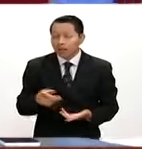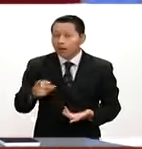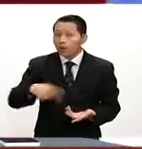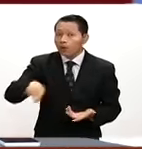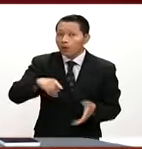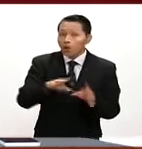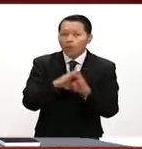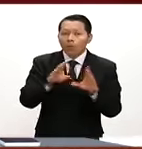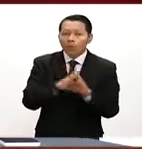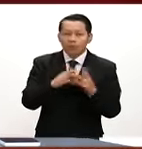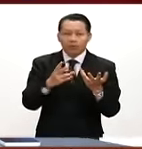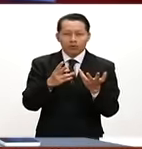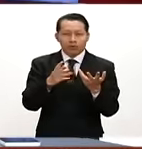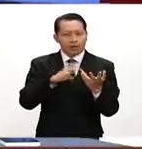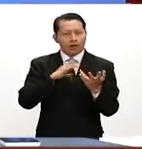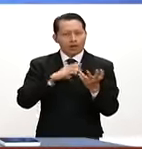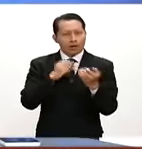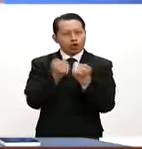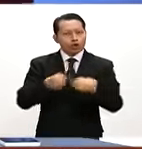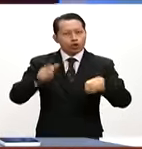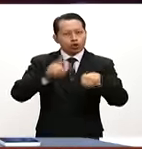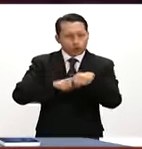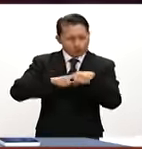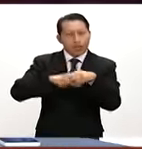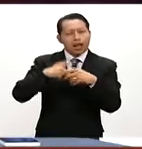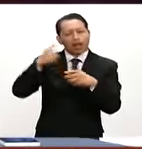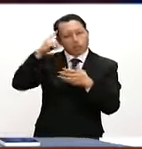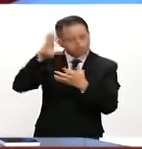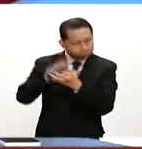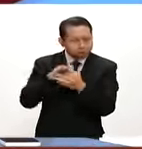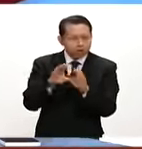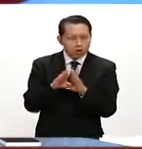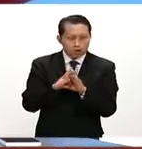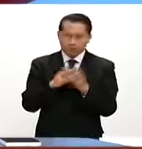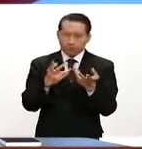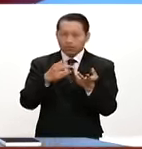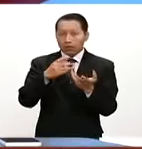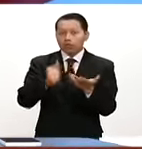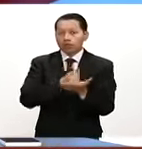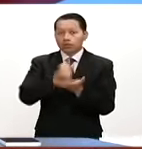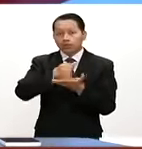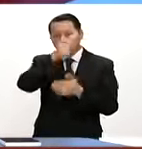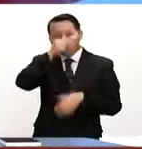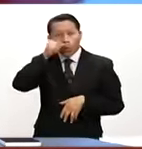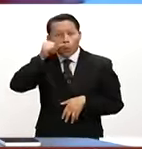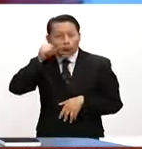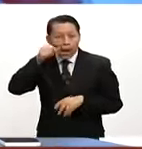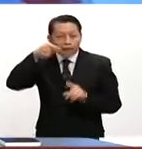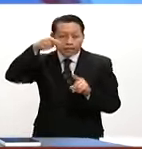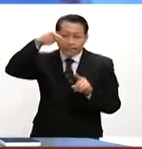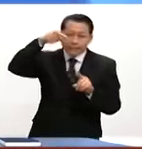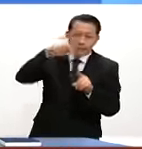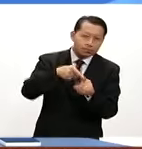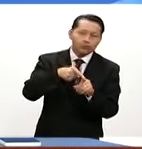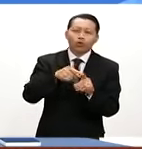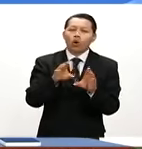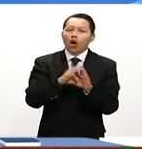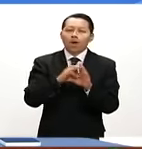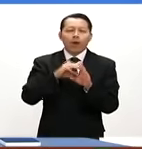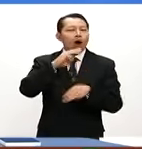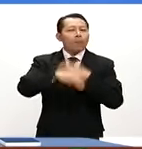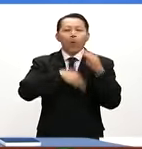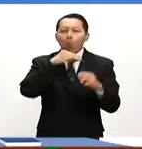sociológica, pues es importante que de repente Ciudad Juárez se centre en el mapa del mundo con esta